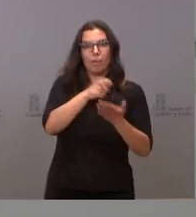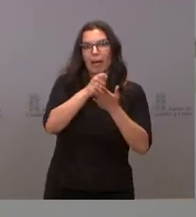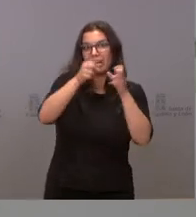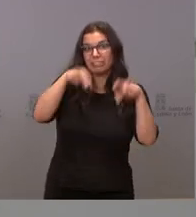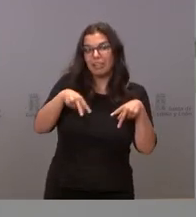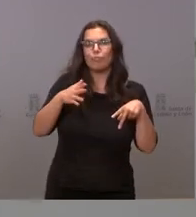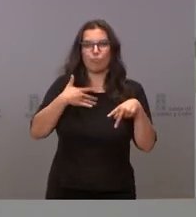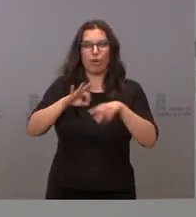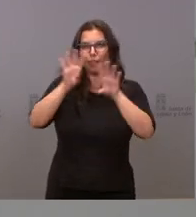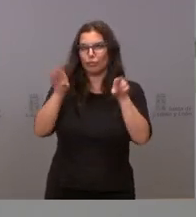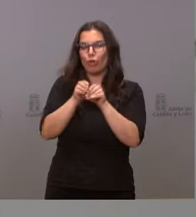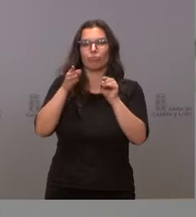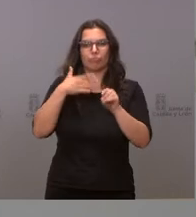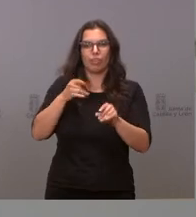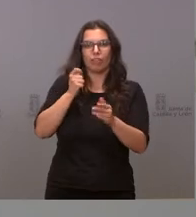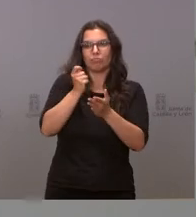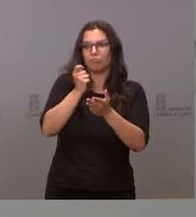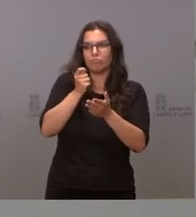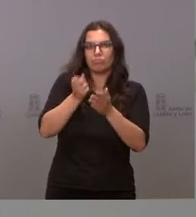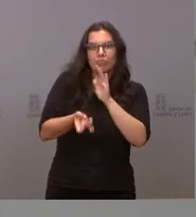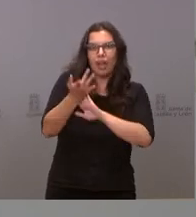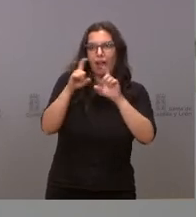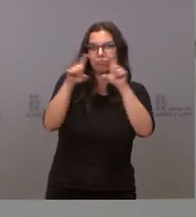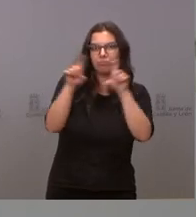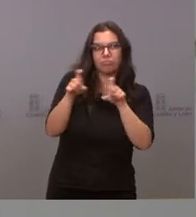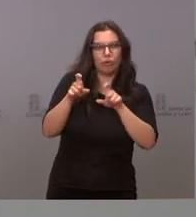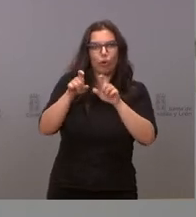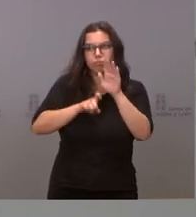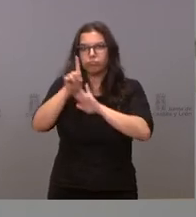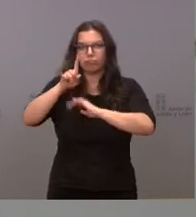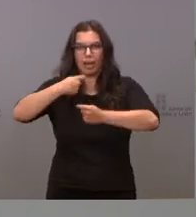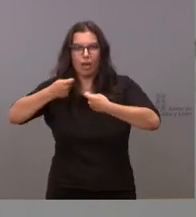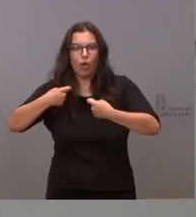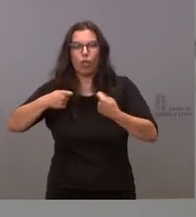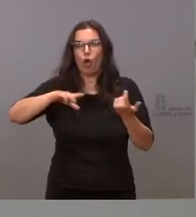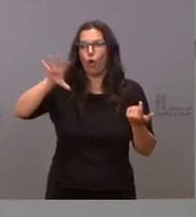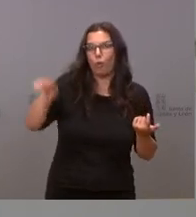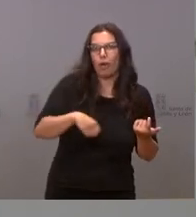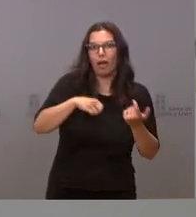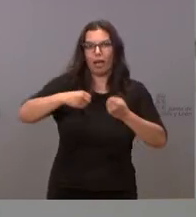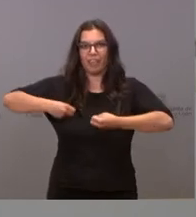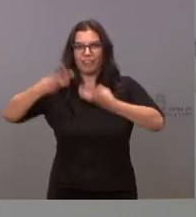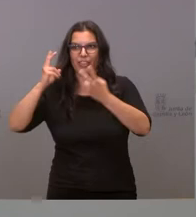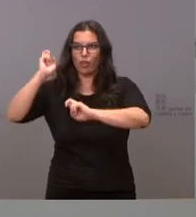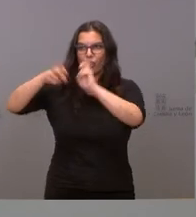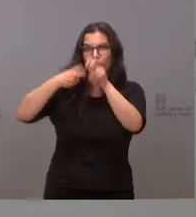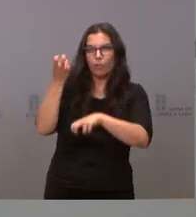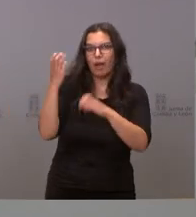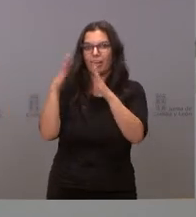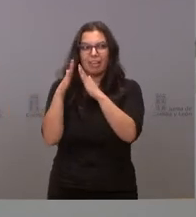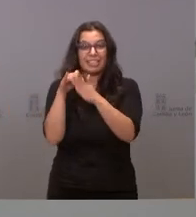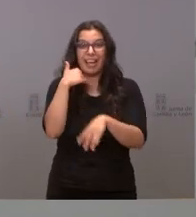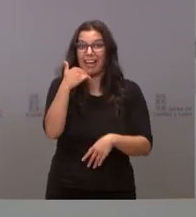pueden destinar a impulsar un negocio, lo pueden destinar a adquirir o reformar un inmueble, en